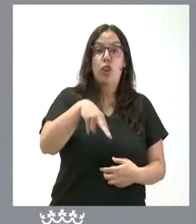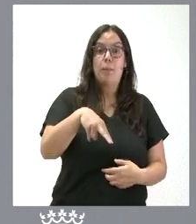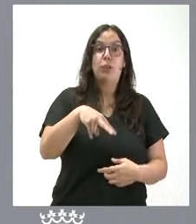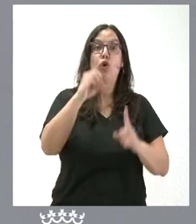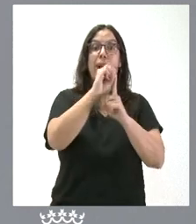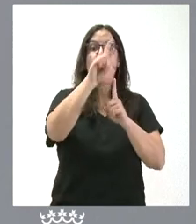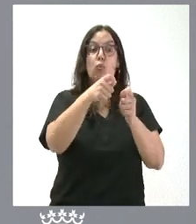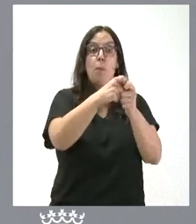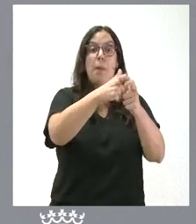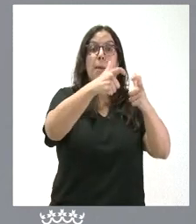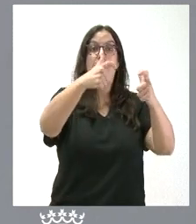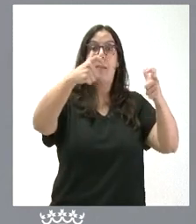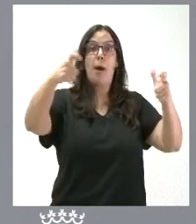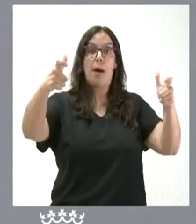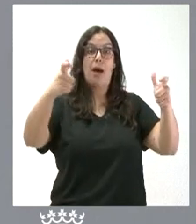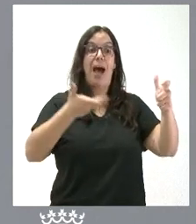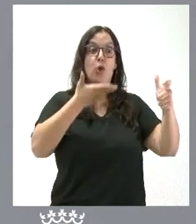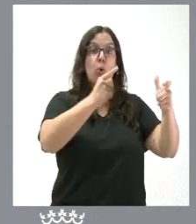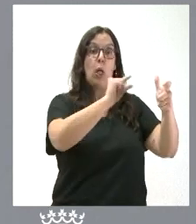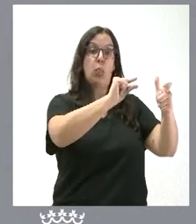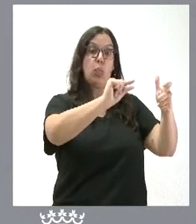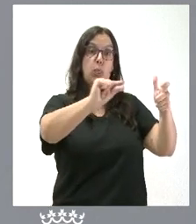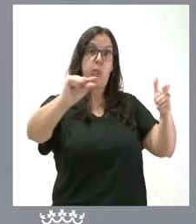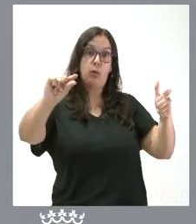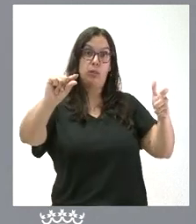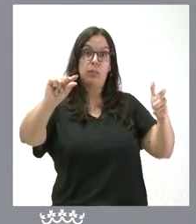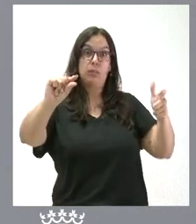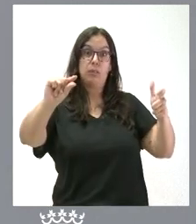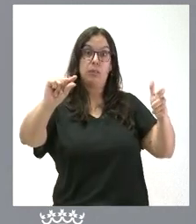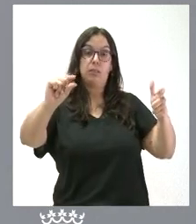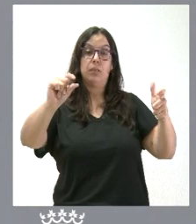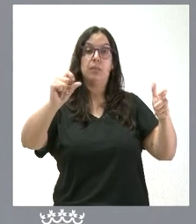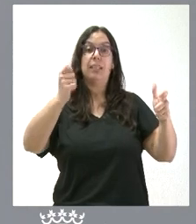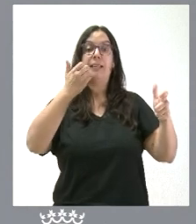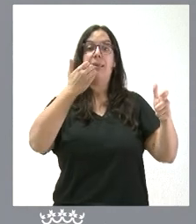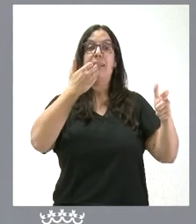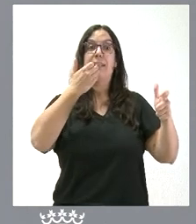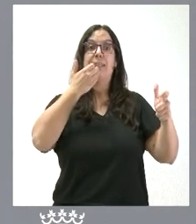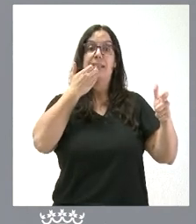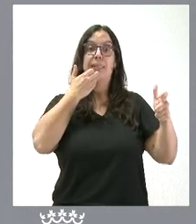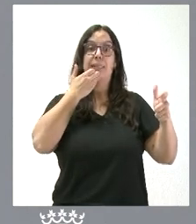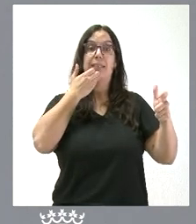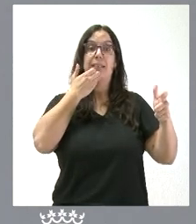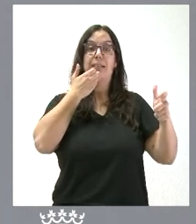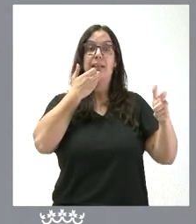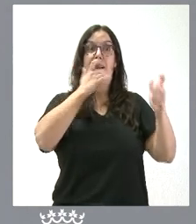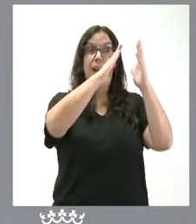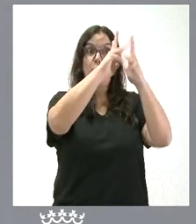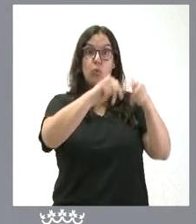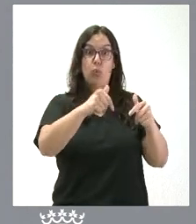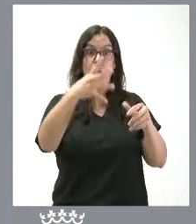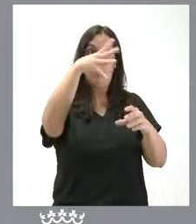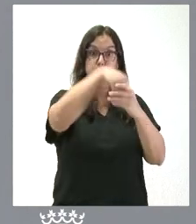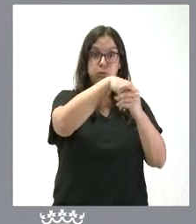grado 1 que reciben ayuda, la ayuda de estas personas de grado 1 siempre es más baja que la que es